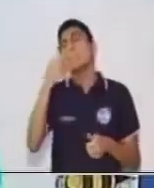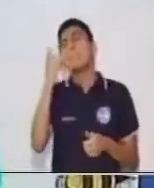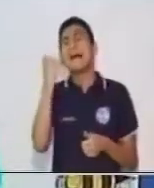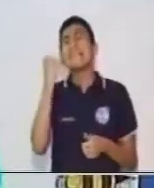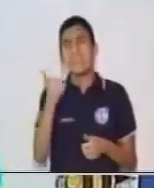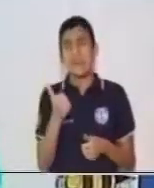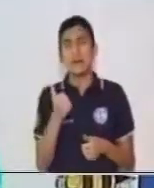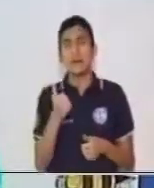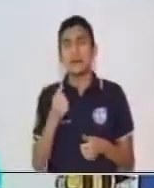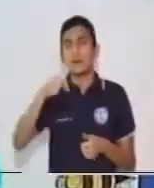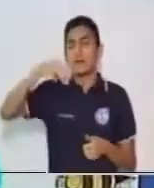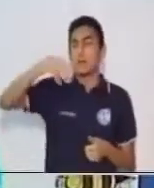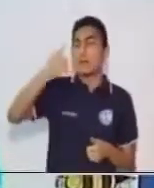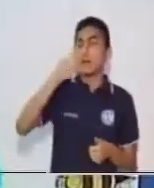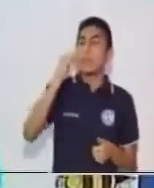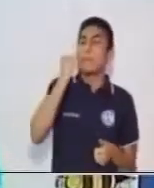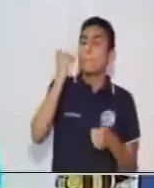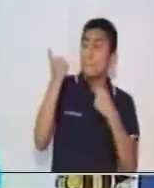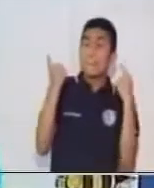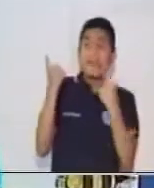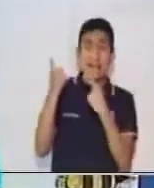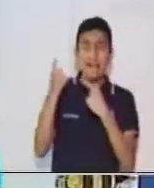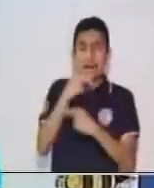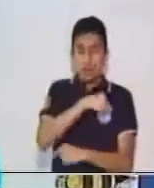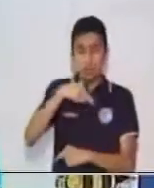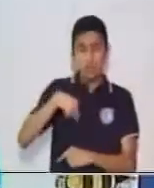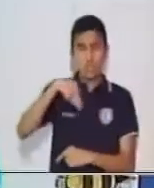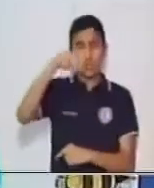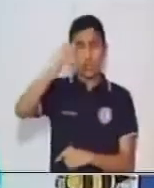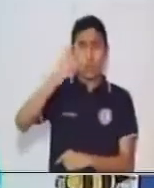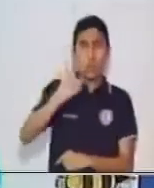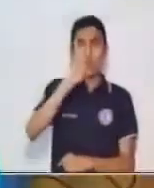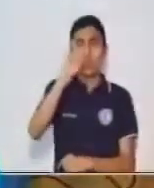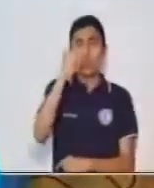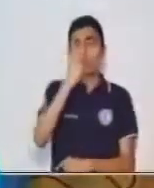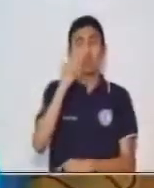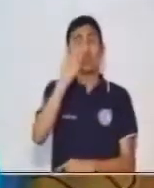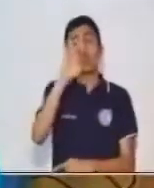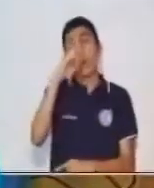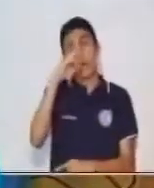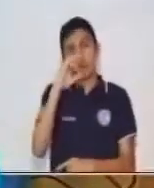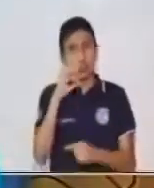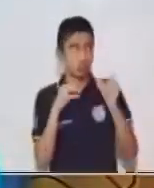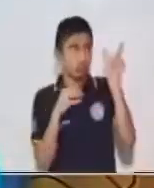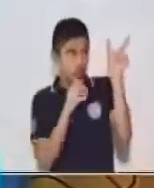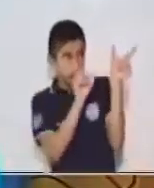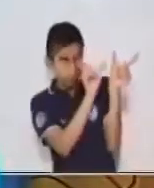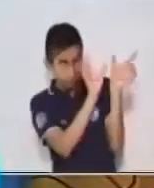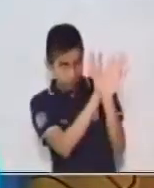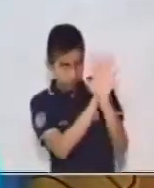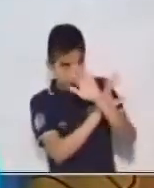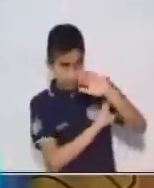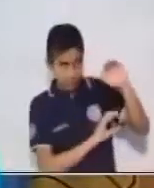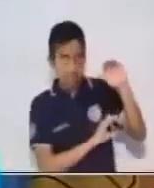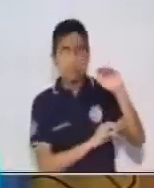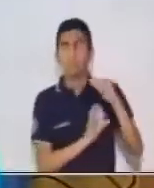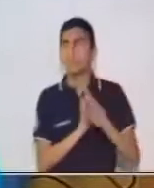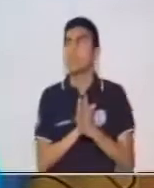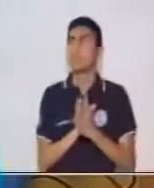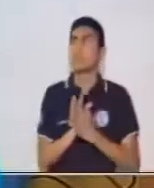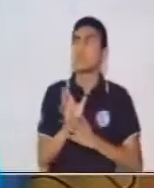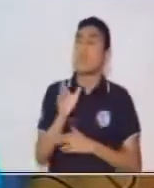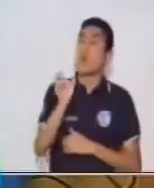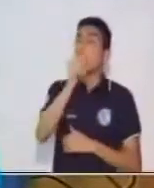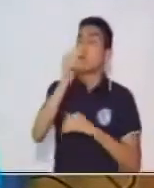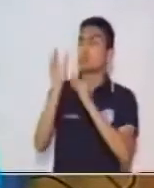Por lo tanto, María es nuestro sujeto. Nos vamos ahora a la segunda proposición en donde dice Isabel arregla